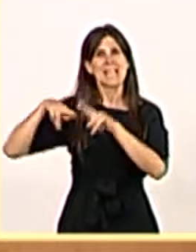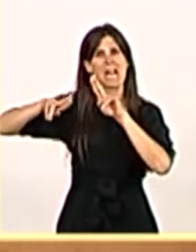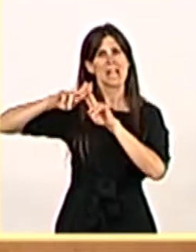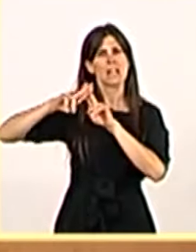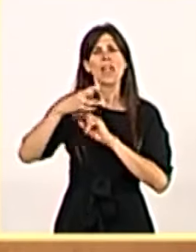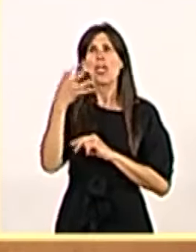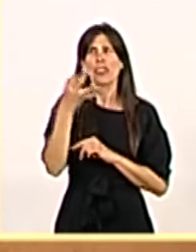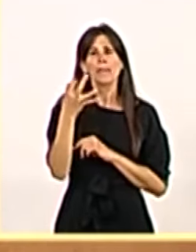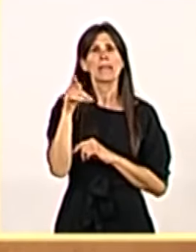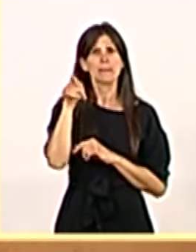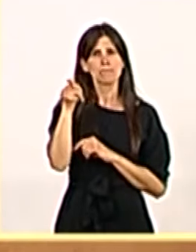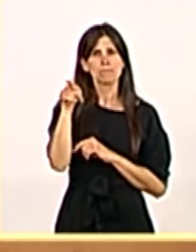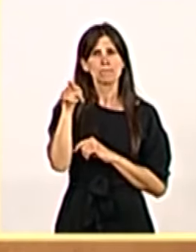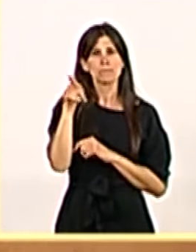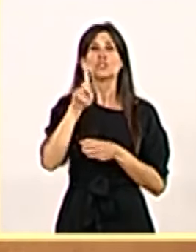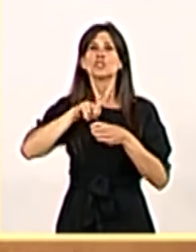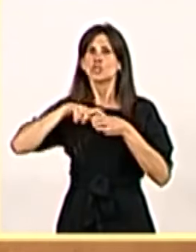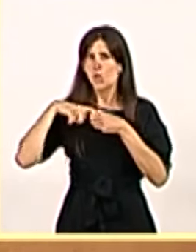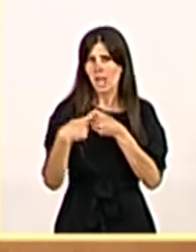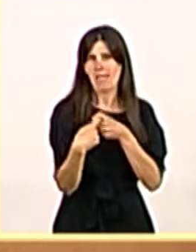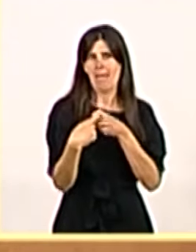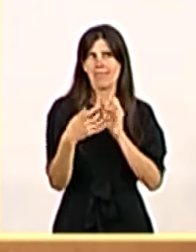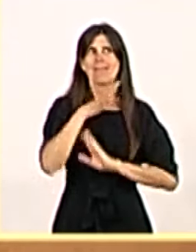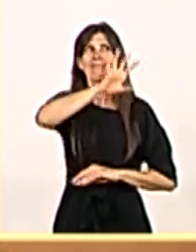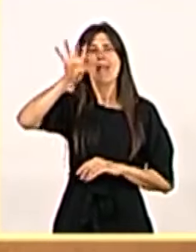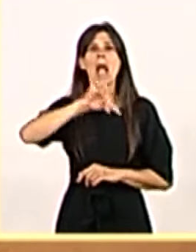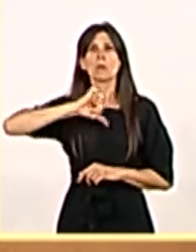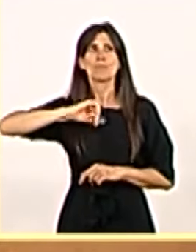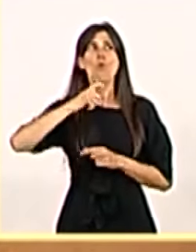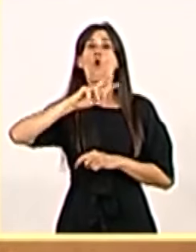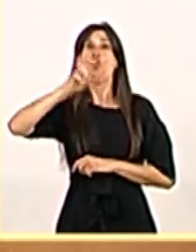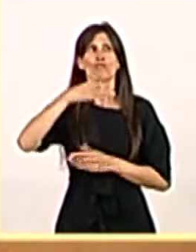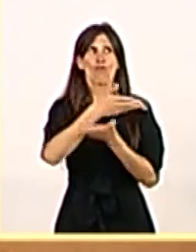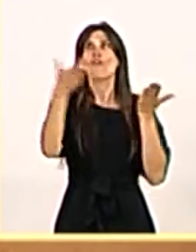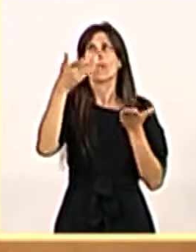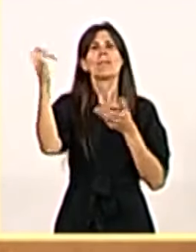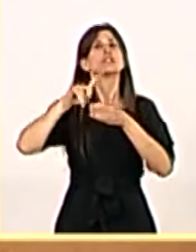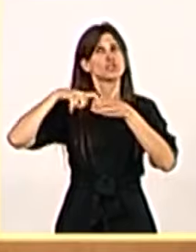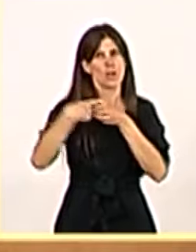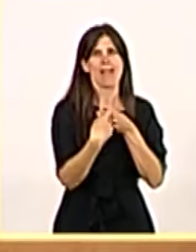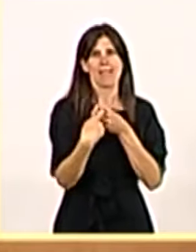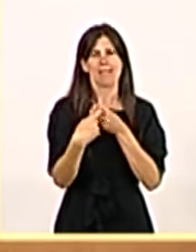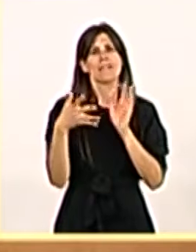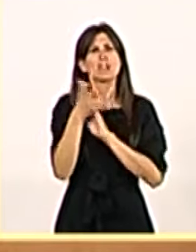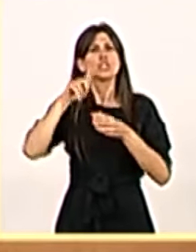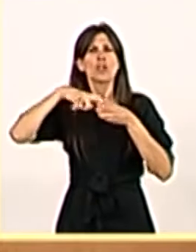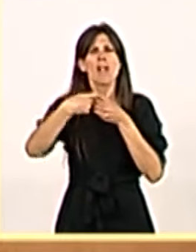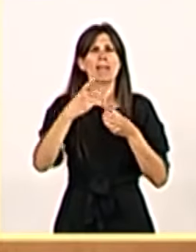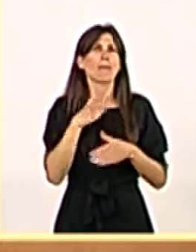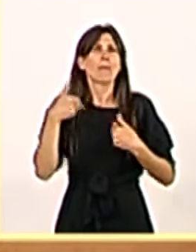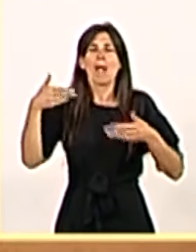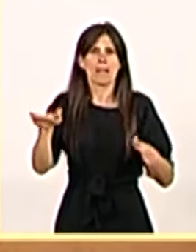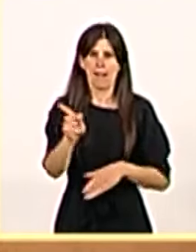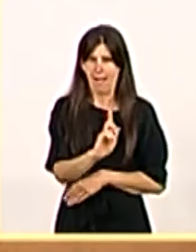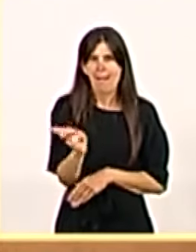las comunidades autónomas. Pero, señorías, no una solidaridad cualquier, aquella, dice el texto, que permita que los